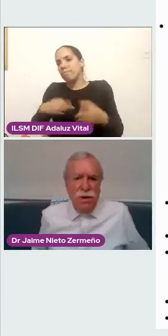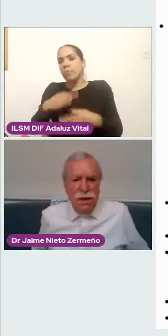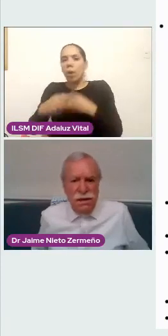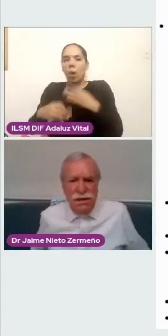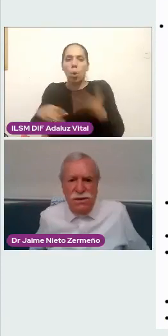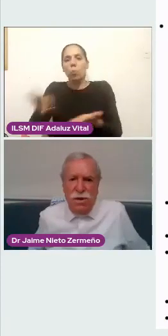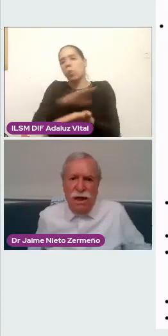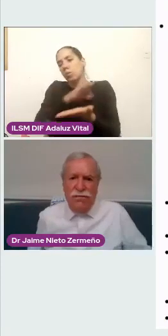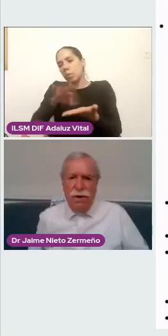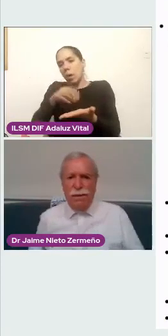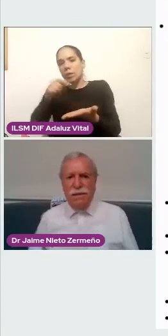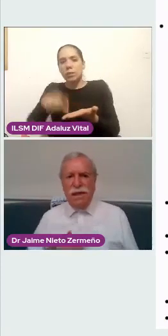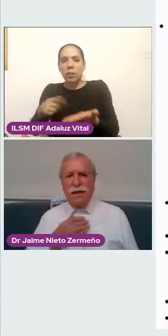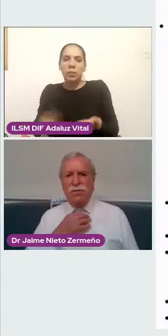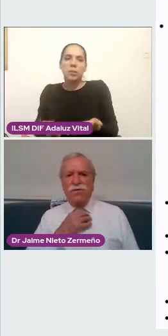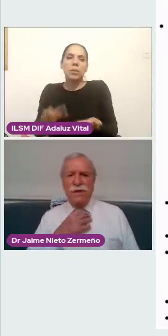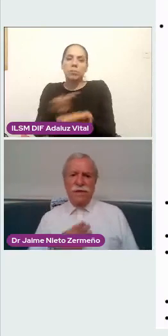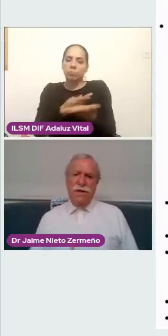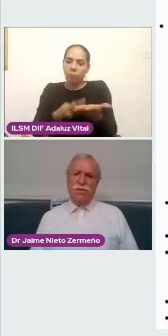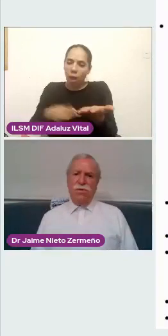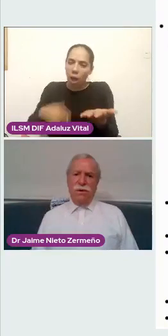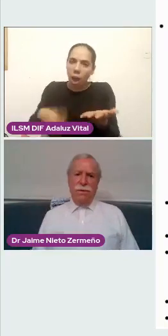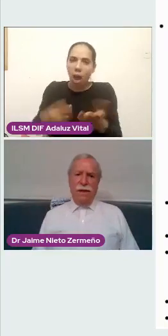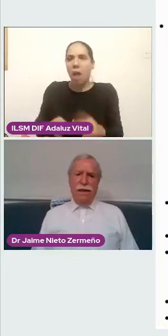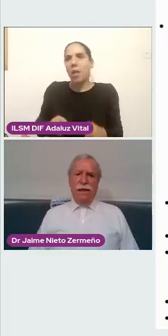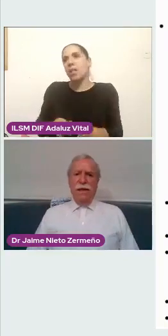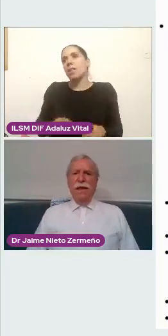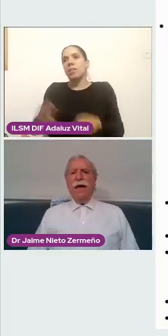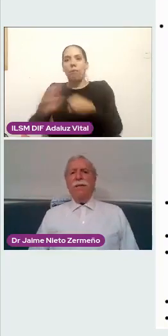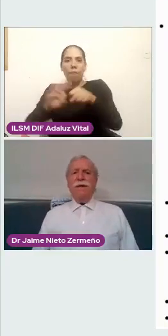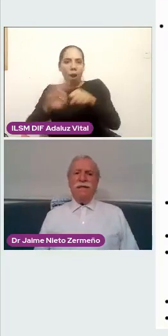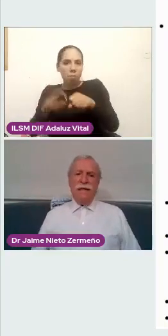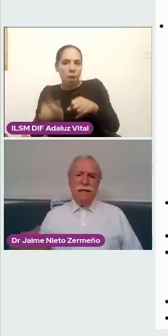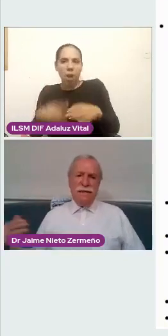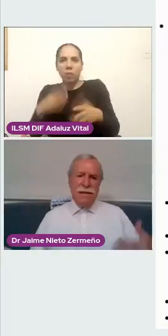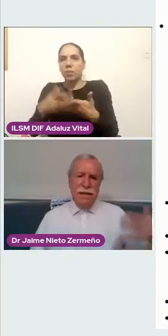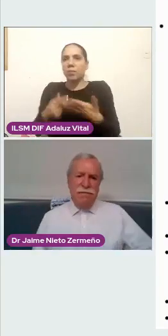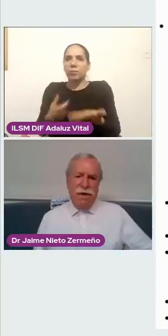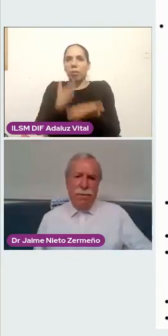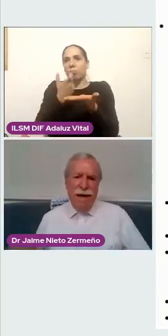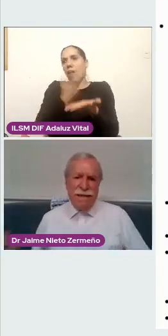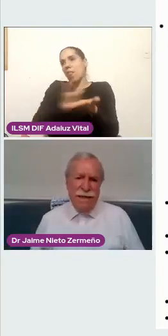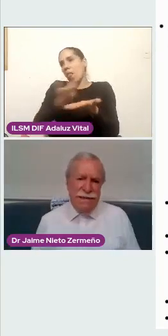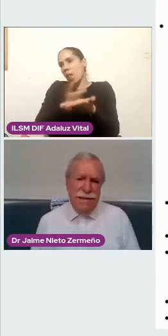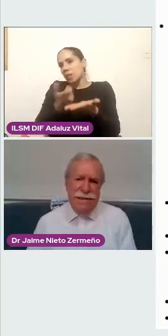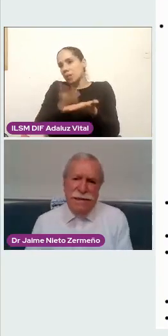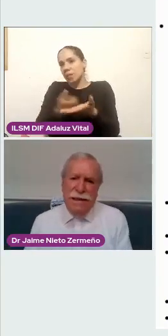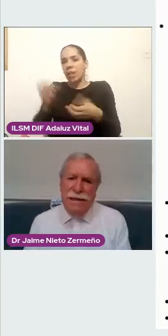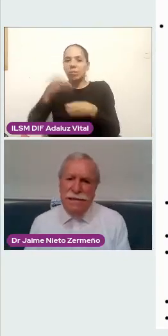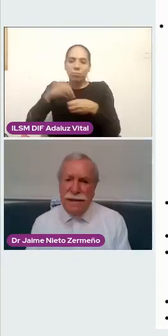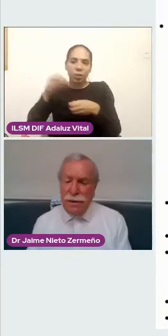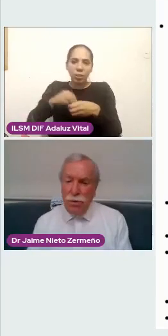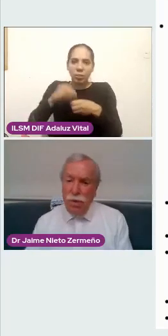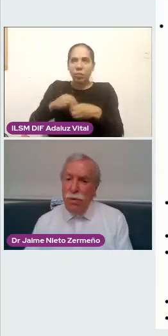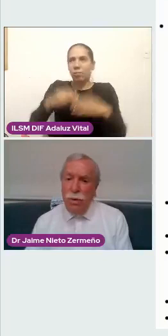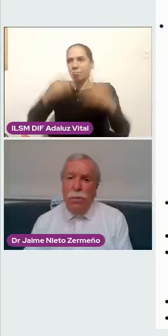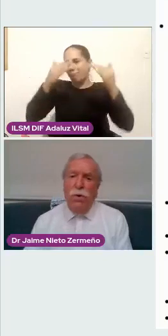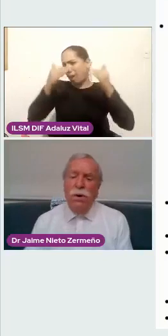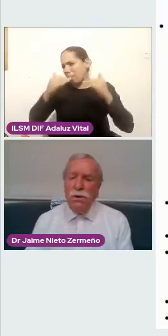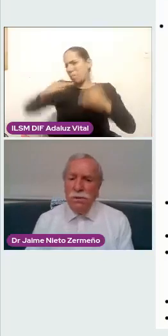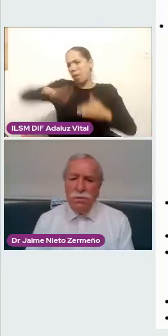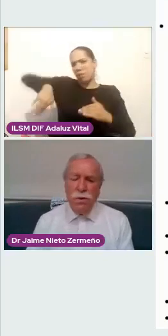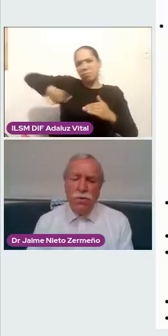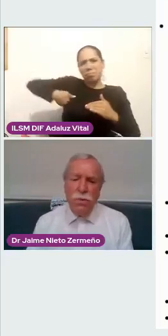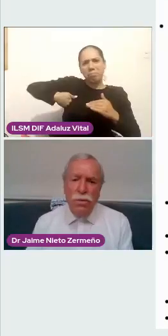administración, la adquisición, la farmacia, recursos financieros, contabilidad, almacenes, farmacias, etcétera, etcétera. Y todo un